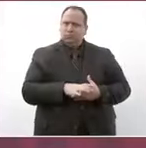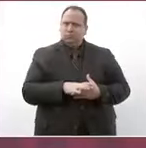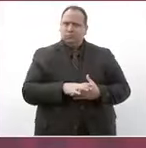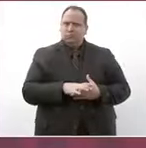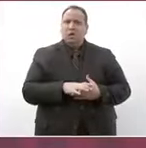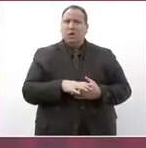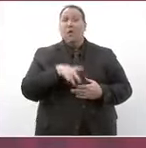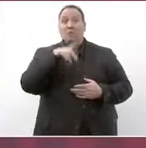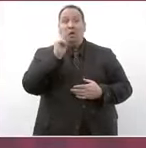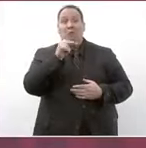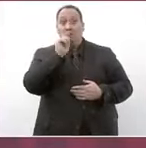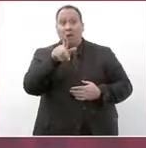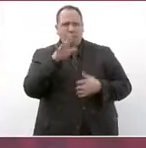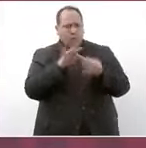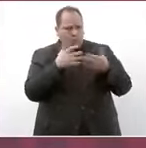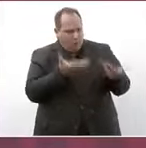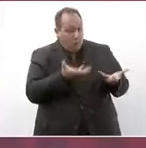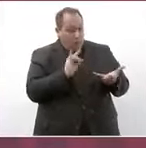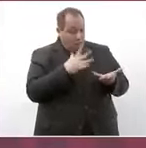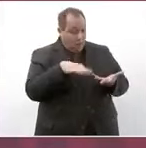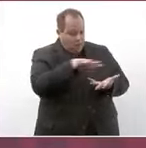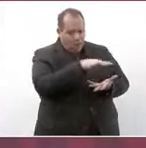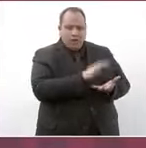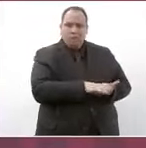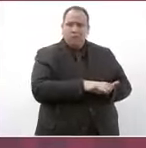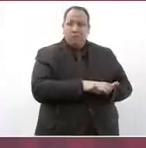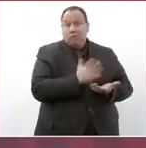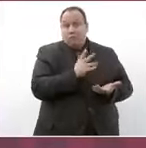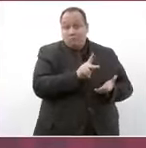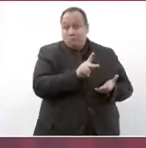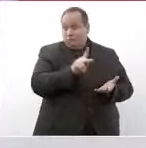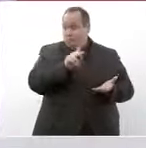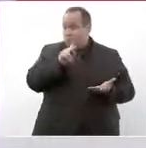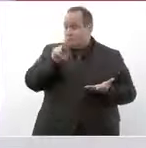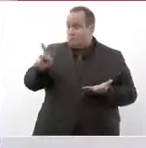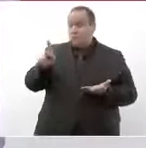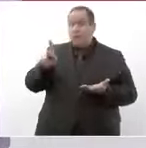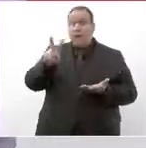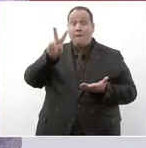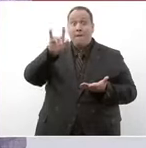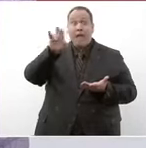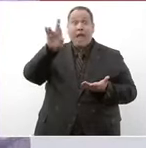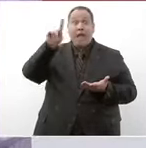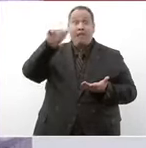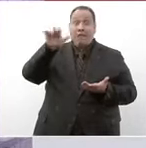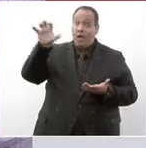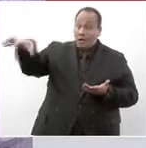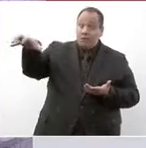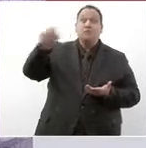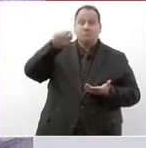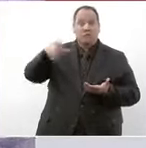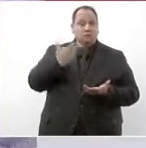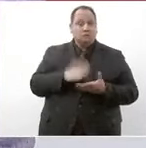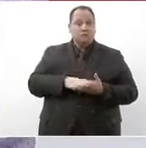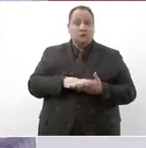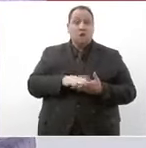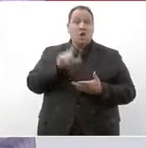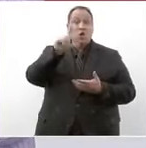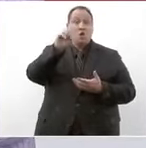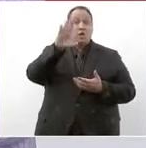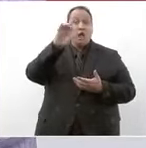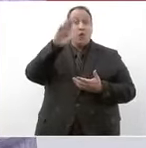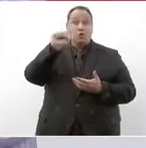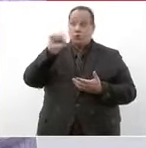mismo puedo decir de Vallarta y de Los